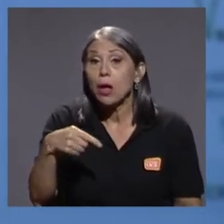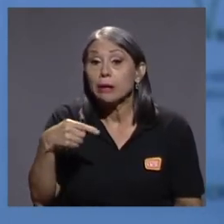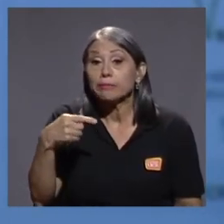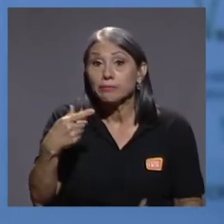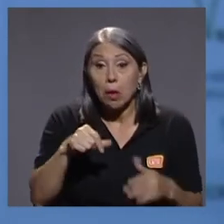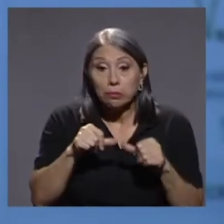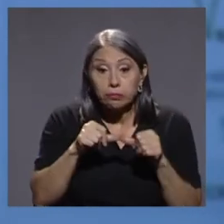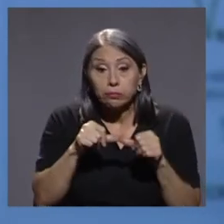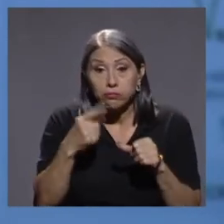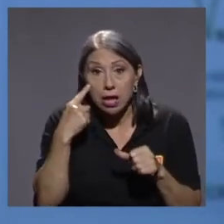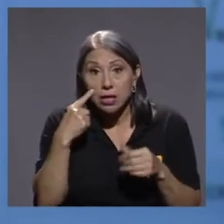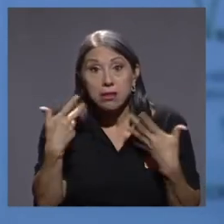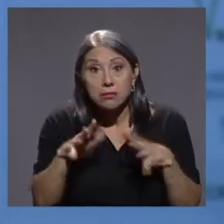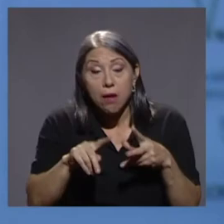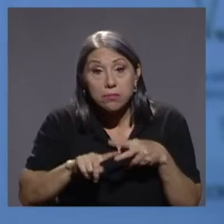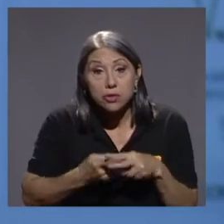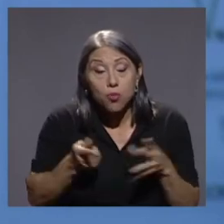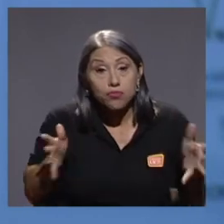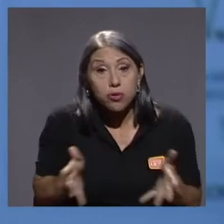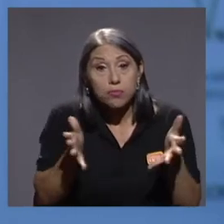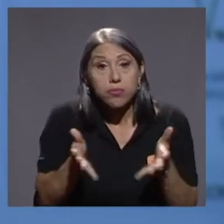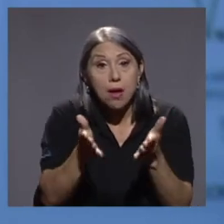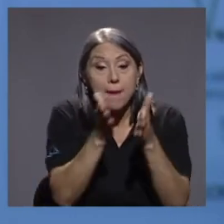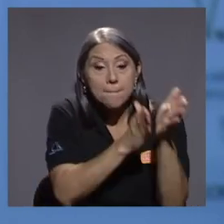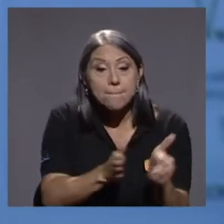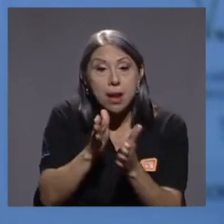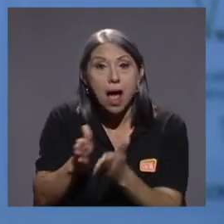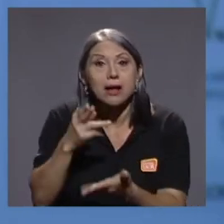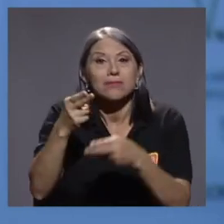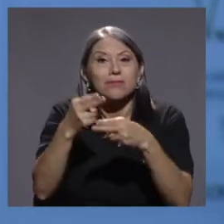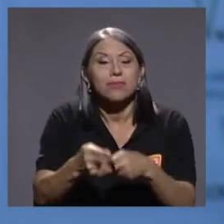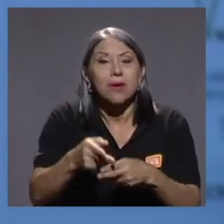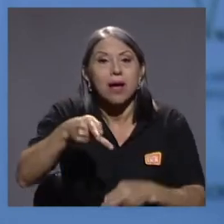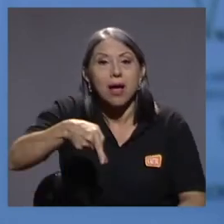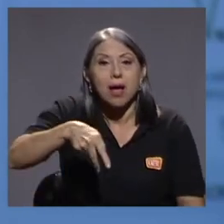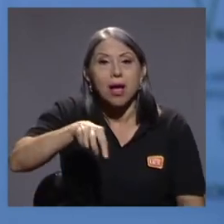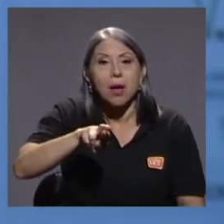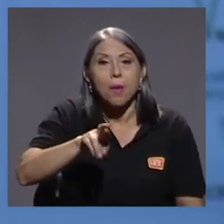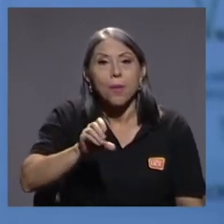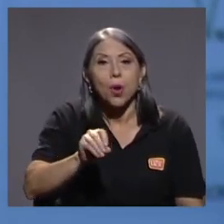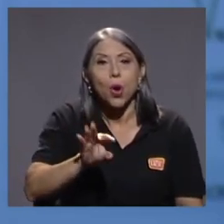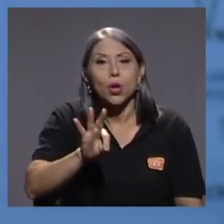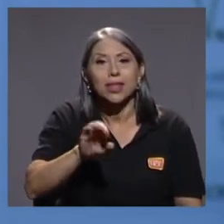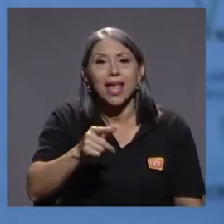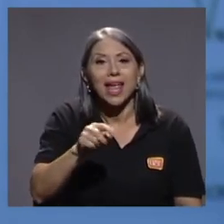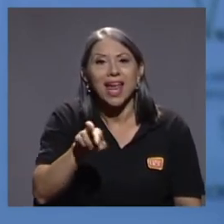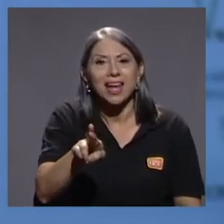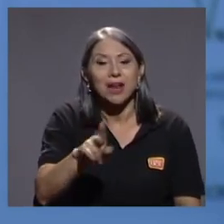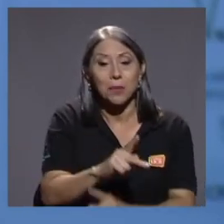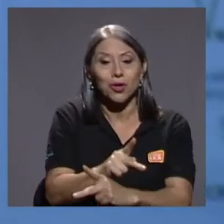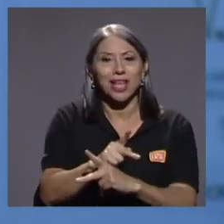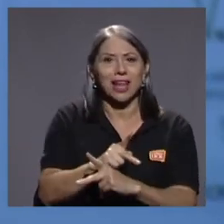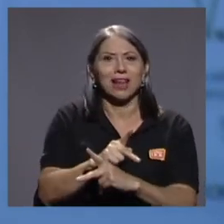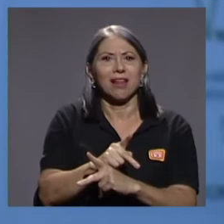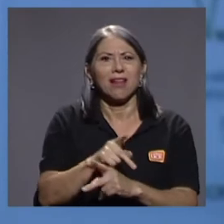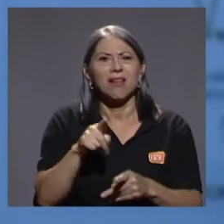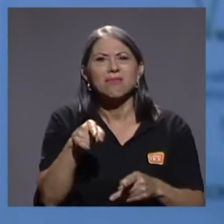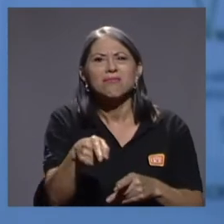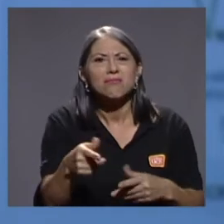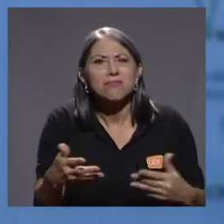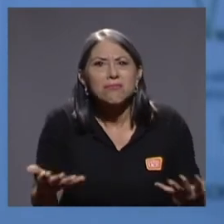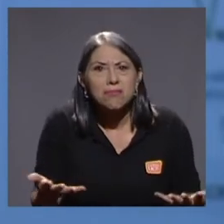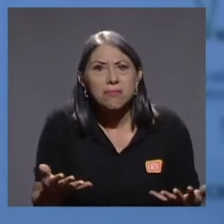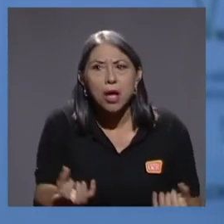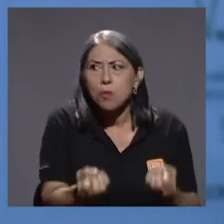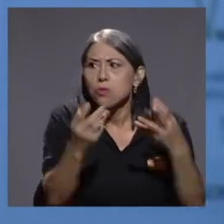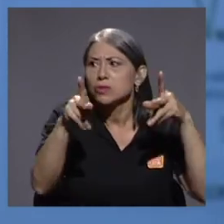proteger. ¿Y este plan proteger qué significa? Bueno, tenemos mucha gente que se nos está quedando desempleada. Tenemos mucha gente que